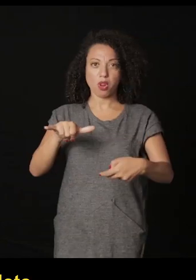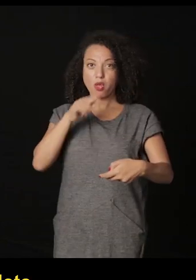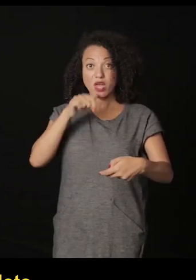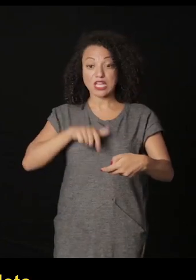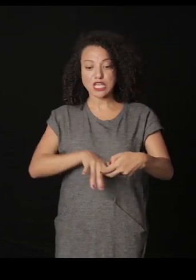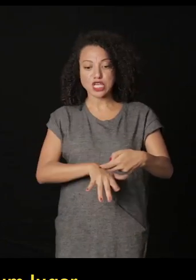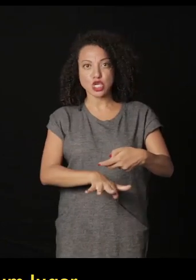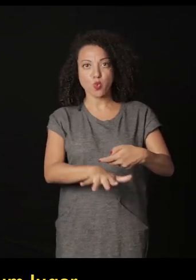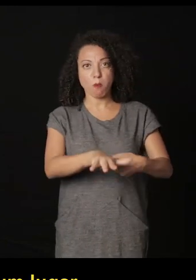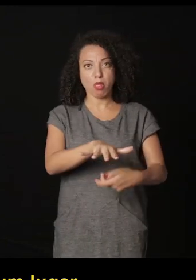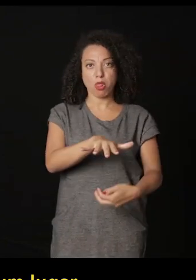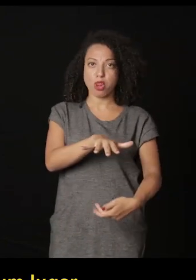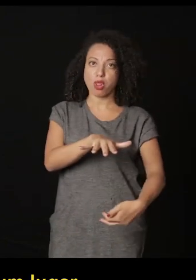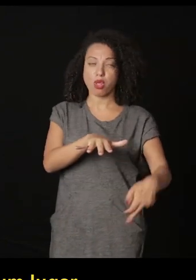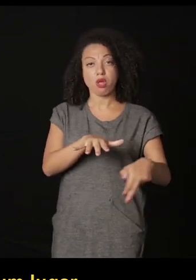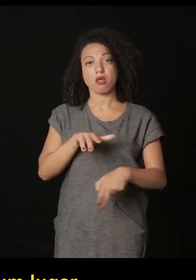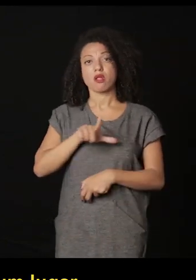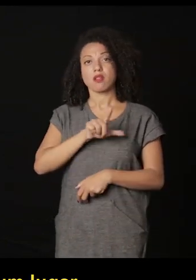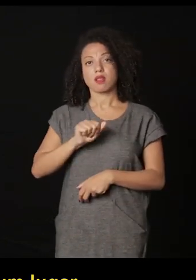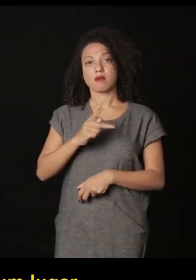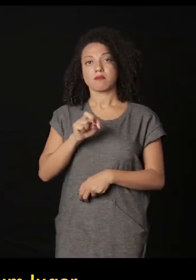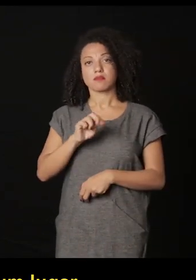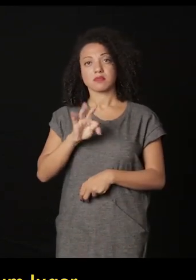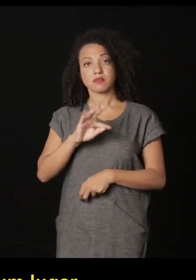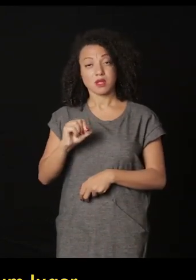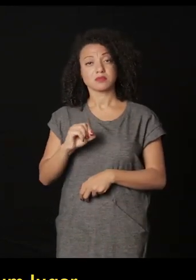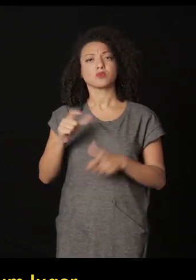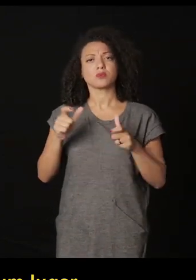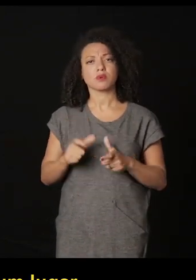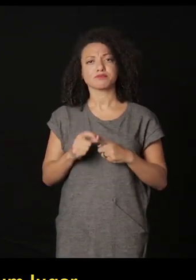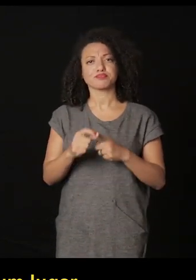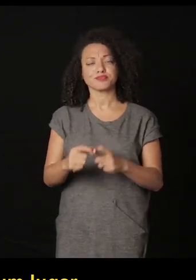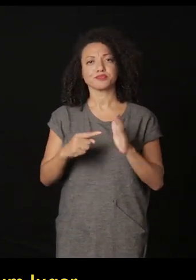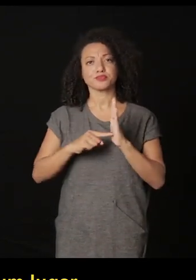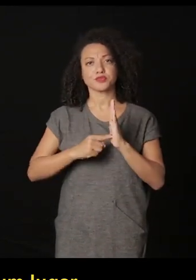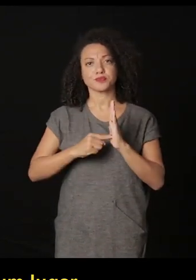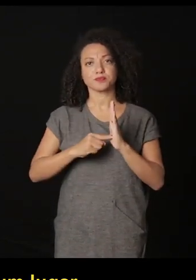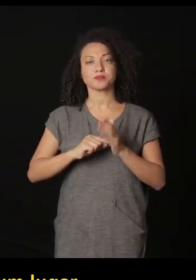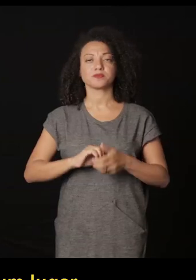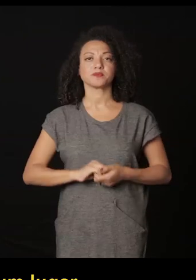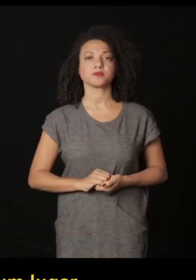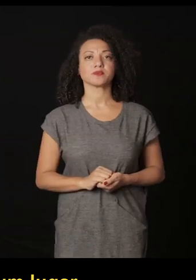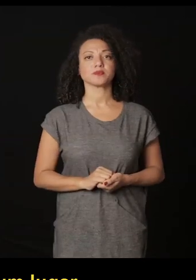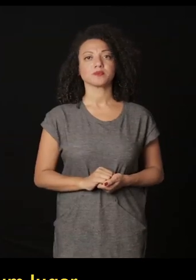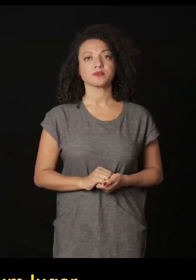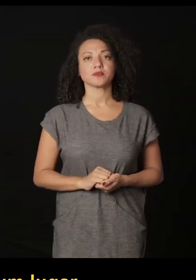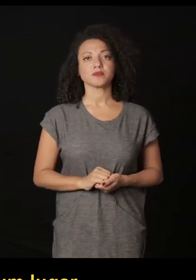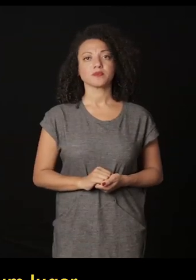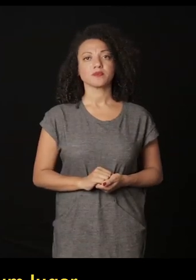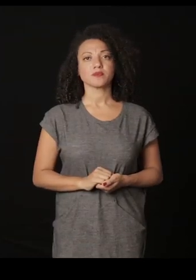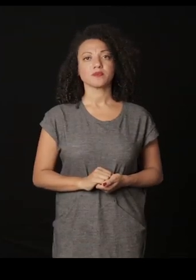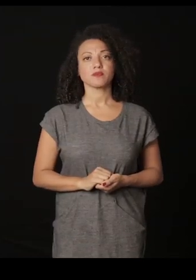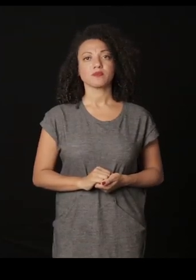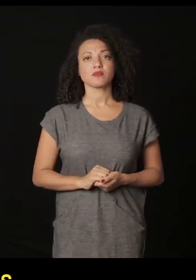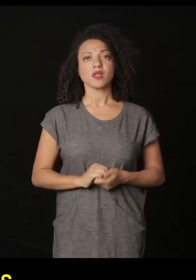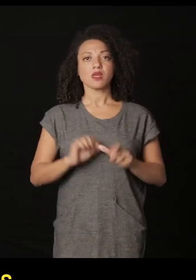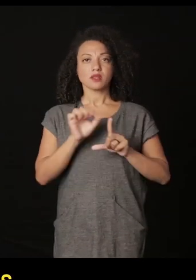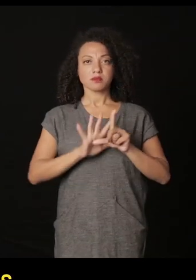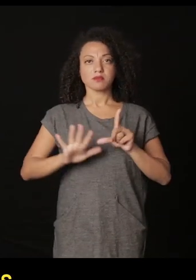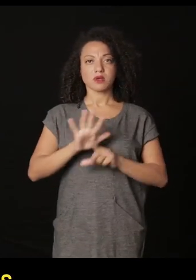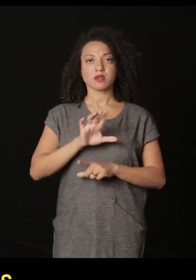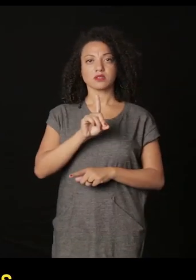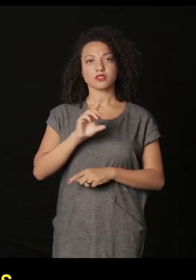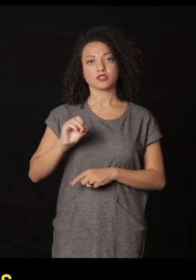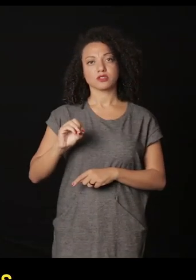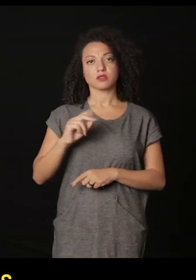de la Plata y ese avión hoy es un souvenir en un lugar en la perifera de Buenos Aires o esas